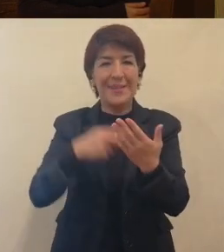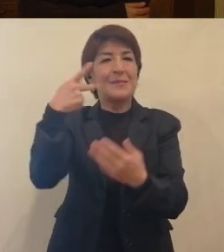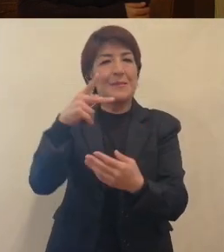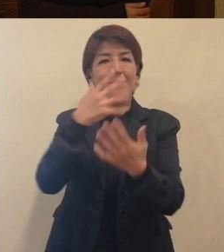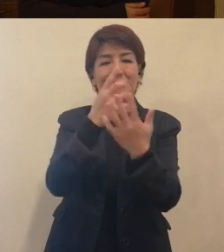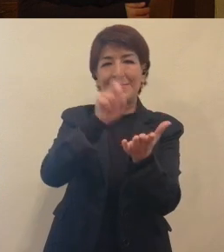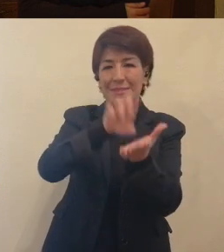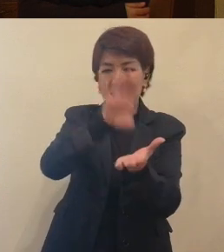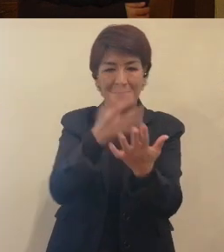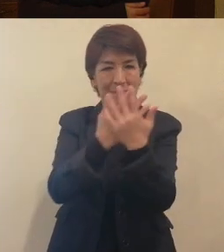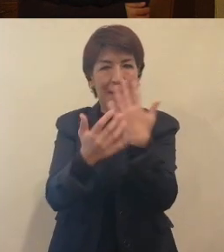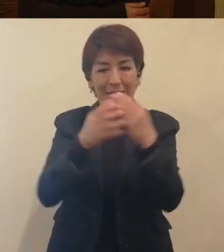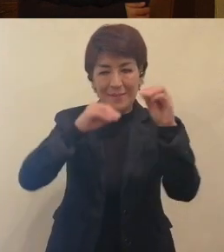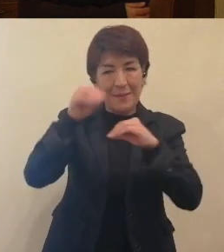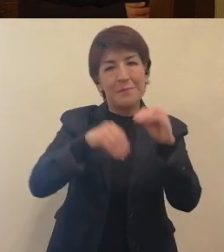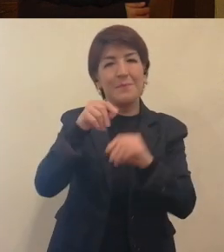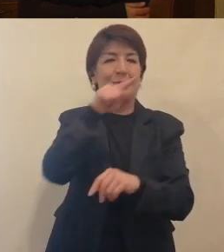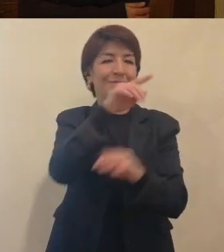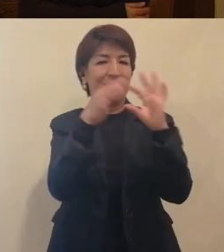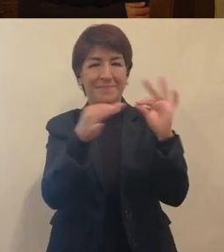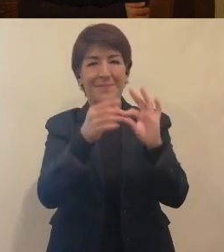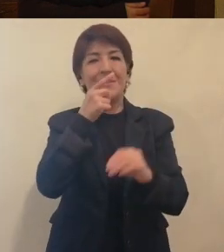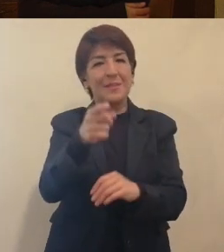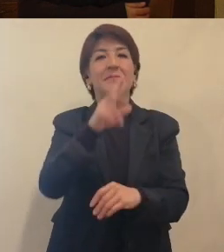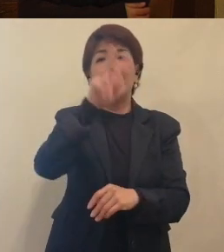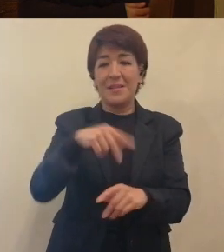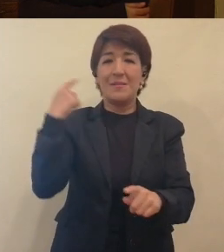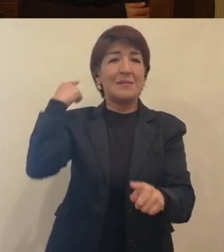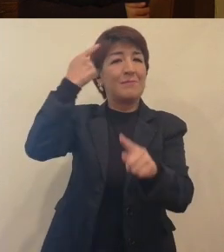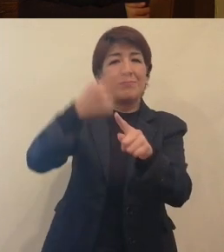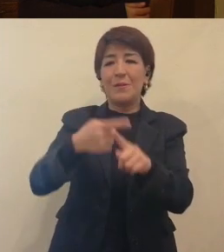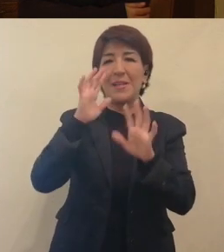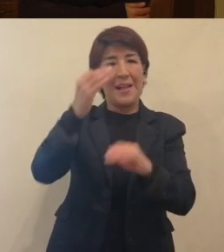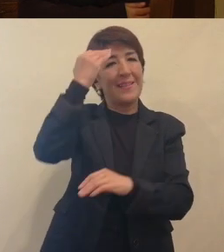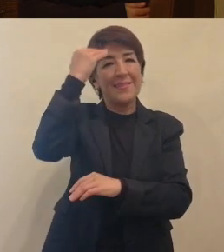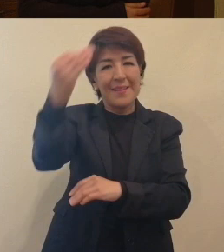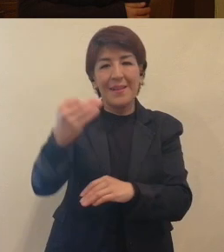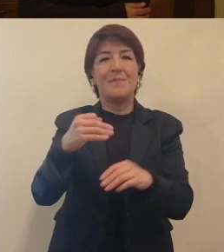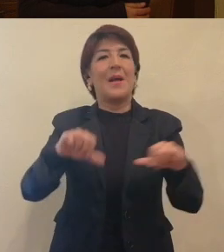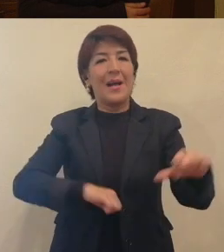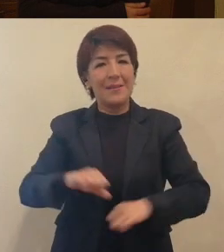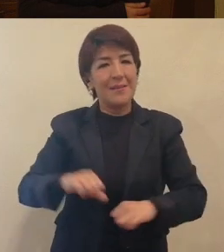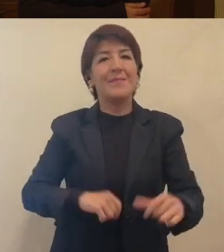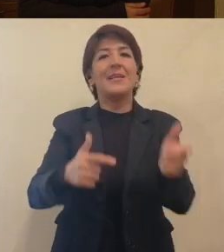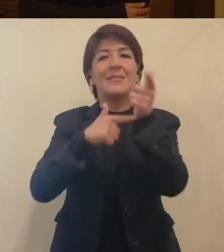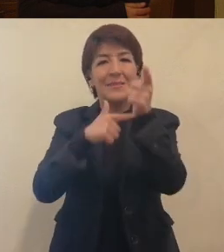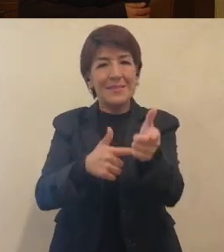bueno, es como bien mencionaba, una labor que tiene mucho tiempo y que se ha estado